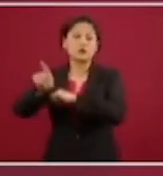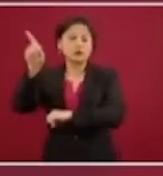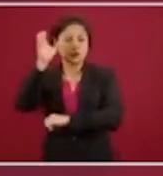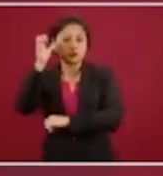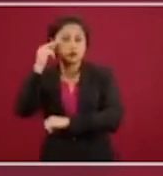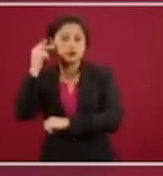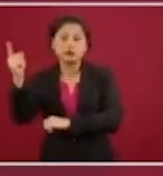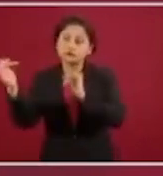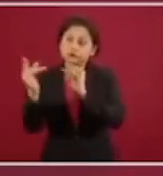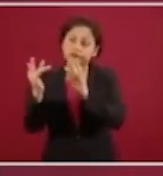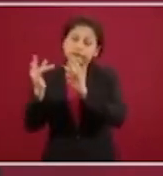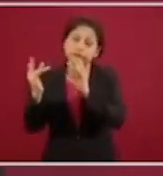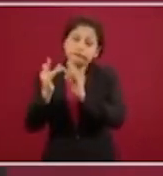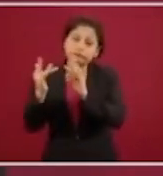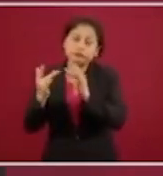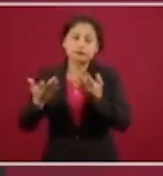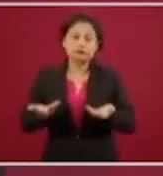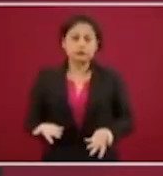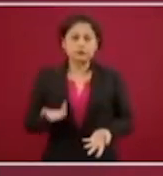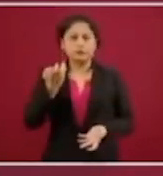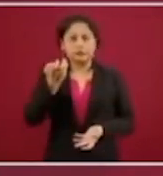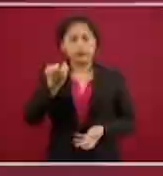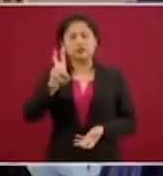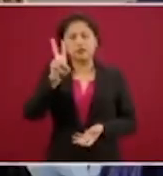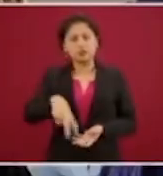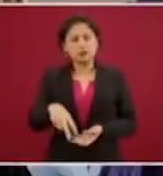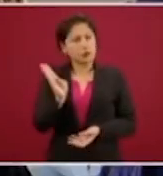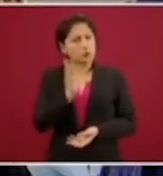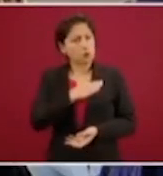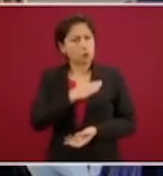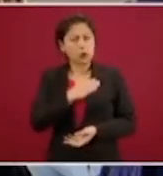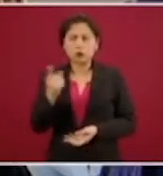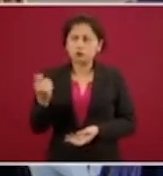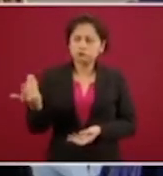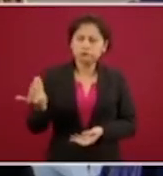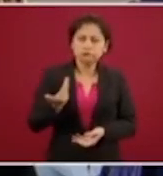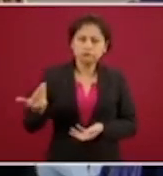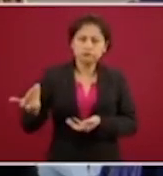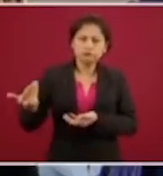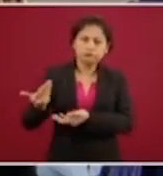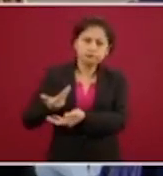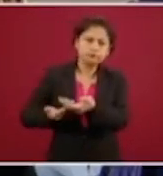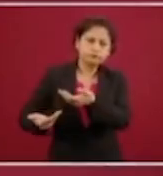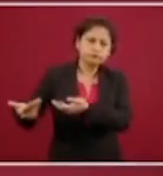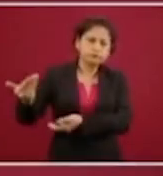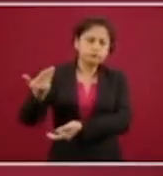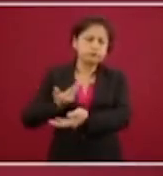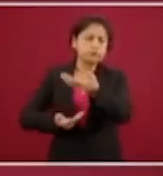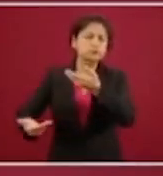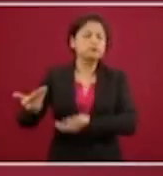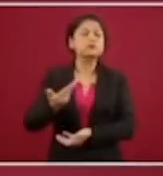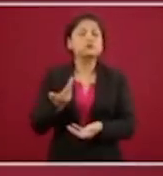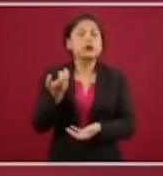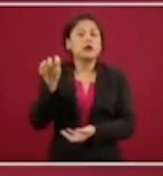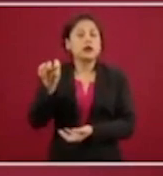Entonces, eso habla de una relación muy buena, habla de una actitud, yo diría de reconocimiento que tenemos